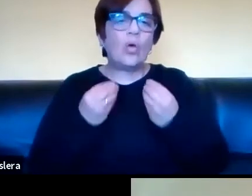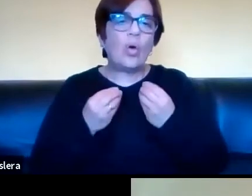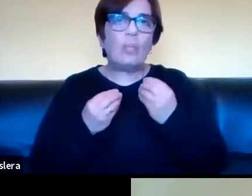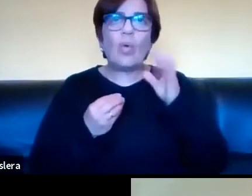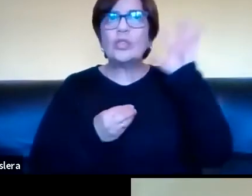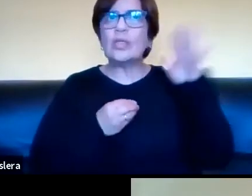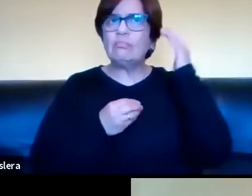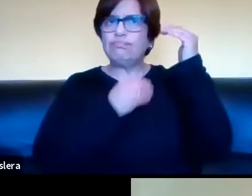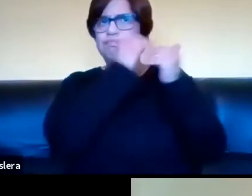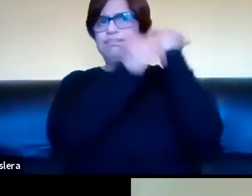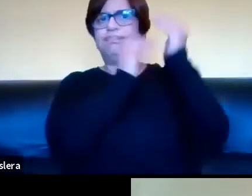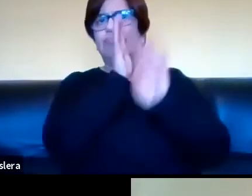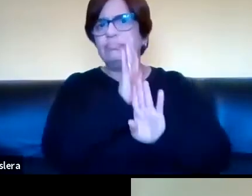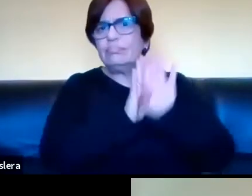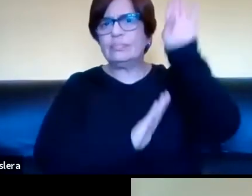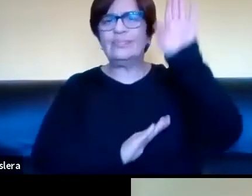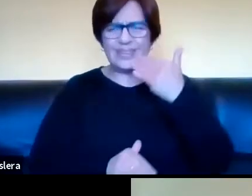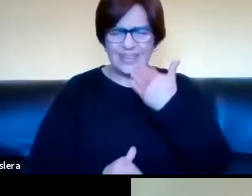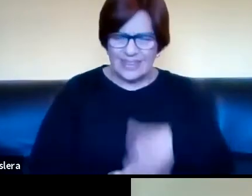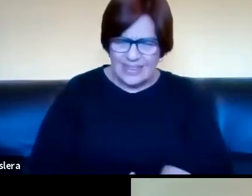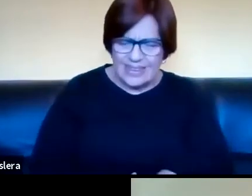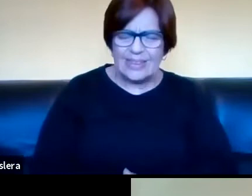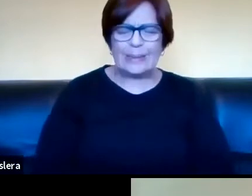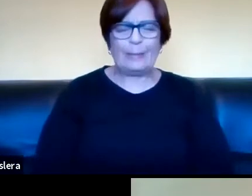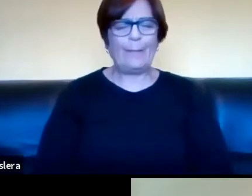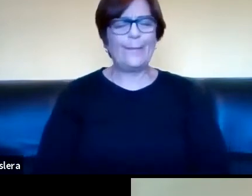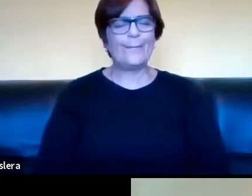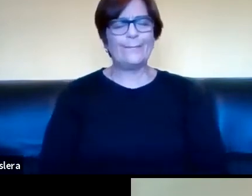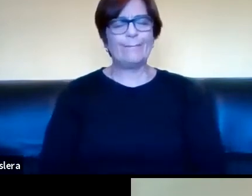psicolingüístico. No sé si se entiende por dónde voy.